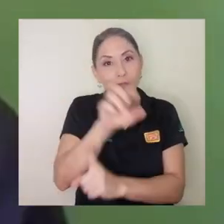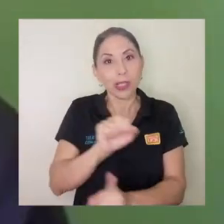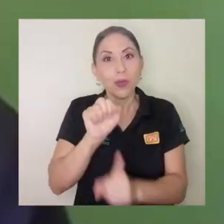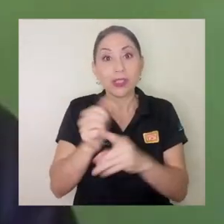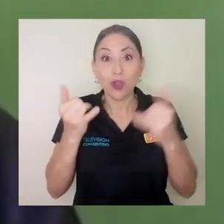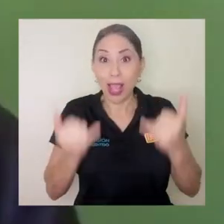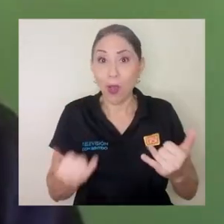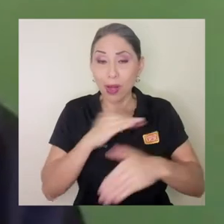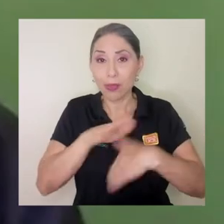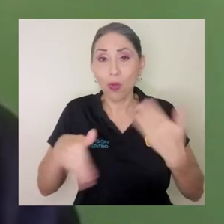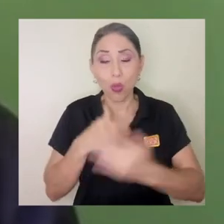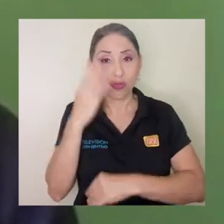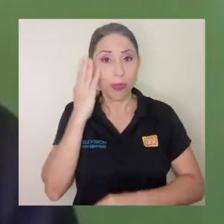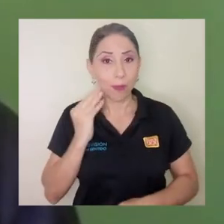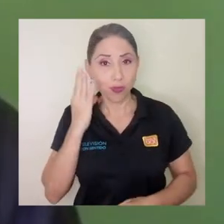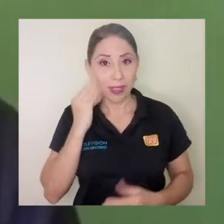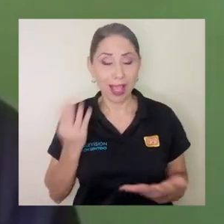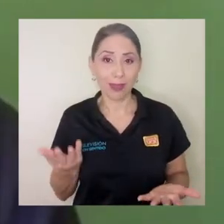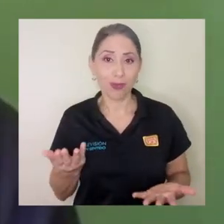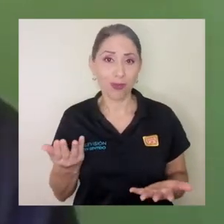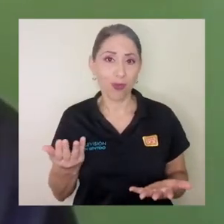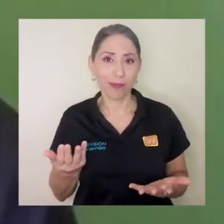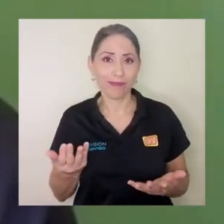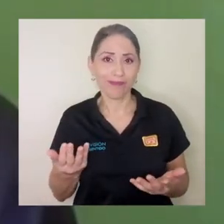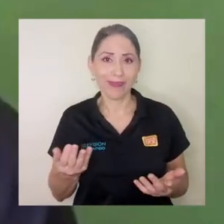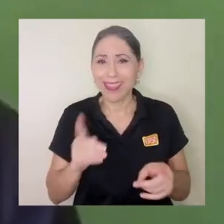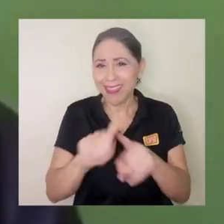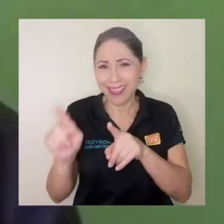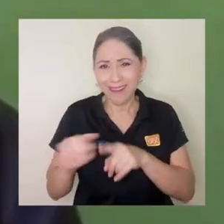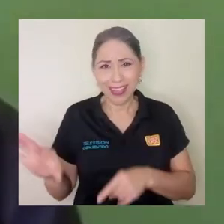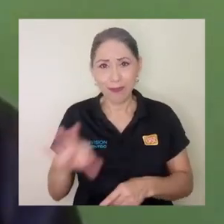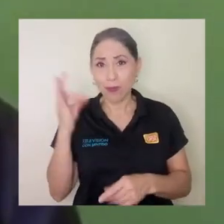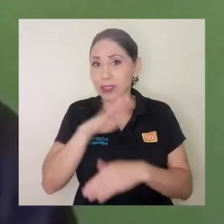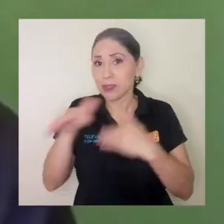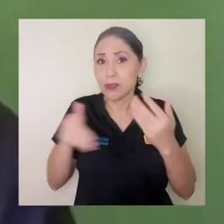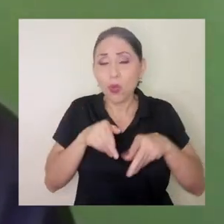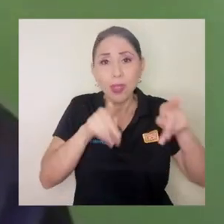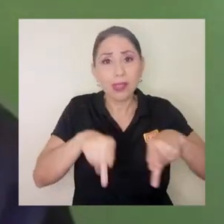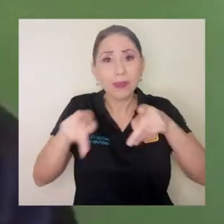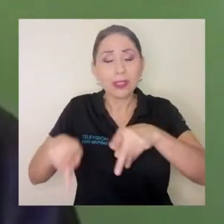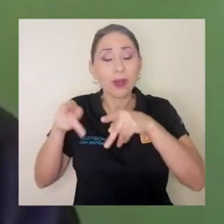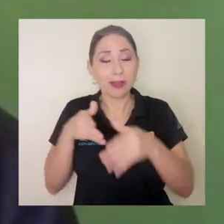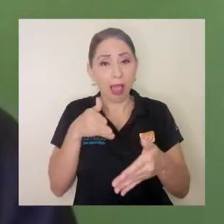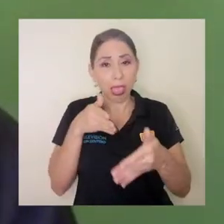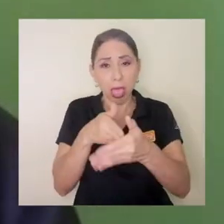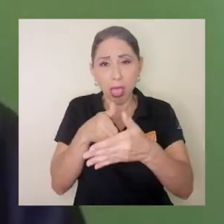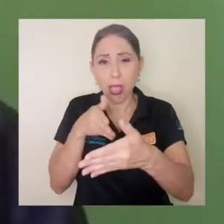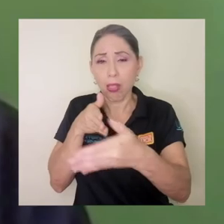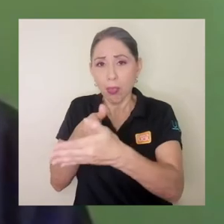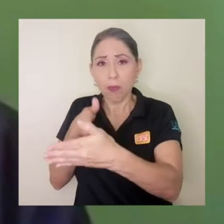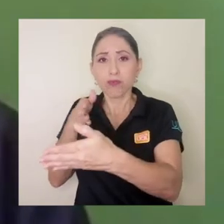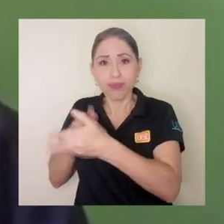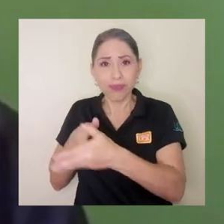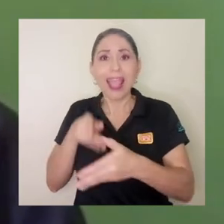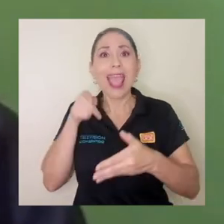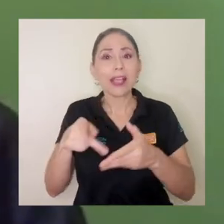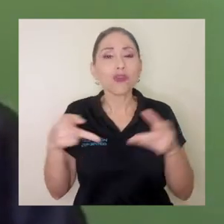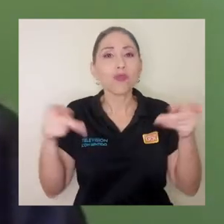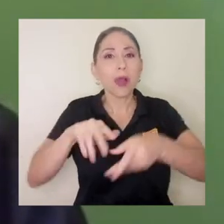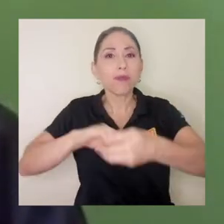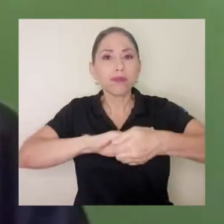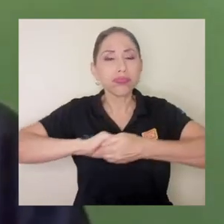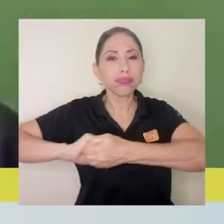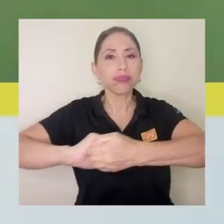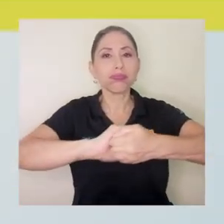pasando todos, en menor o mayor medida, todos nos estamos viendo afectados. Y eso ha generado